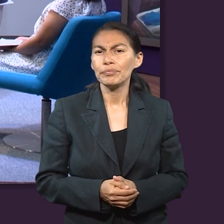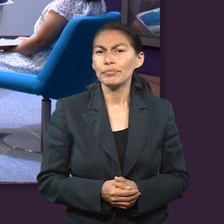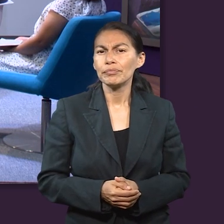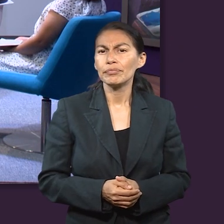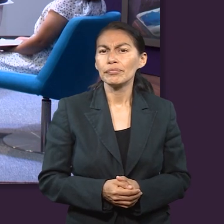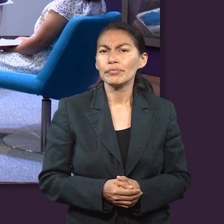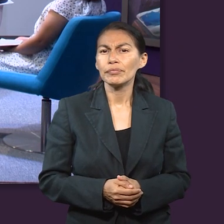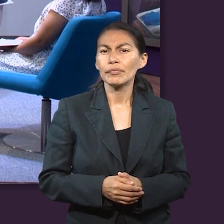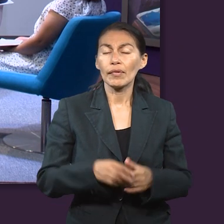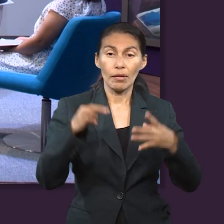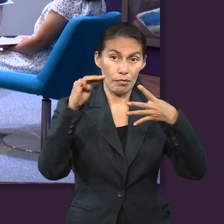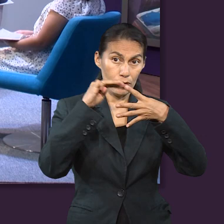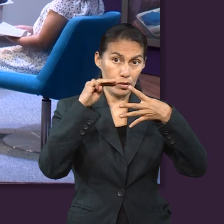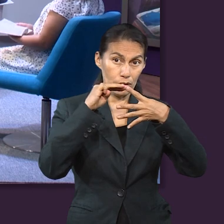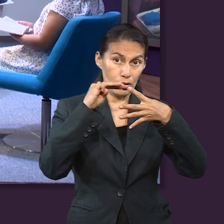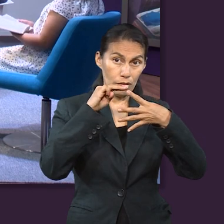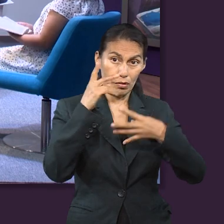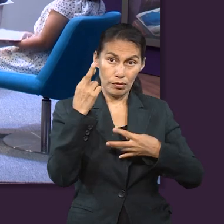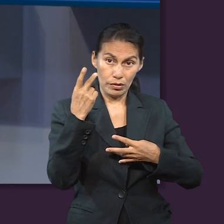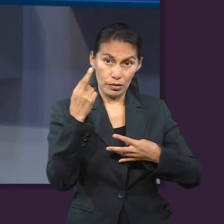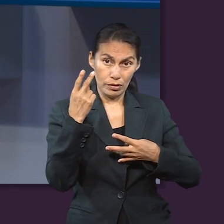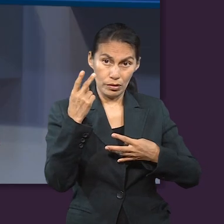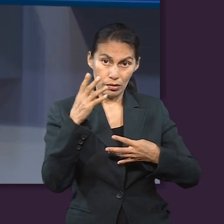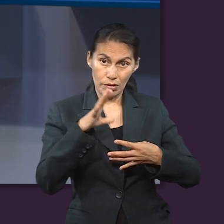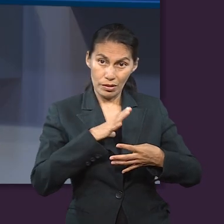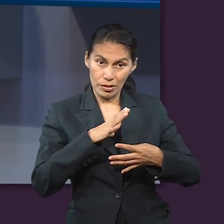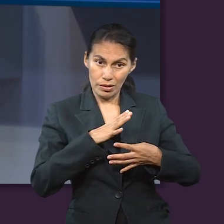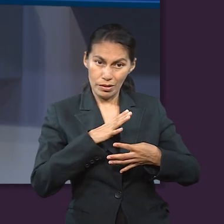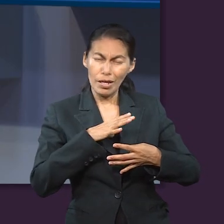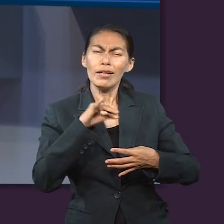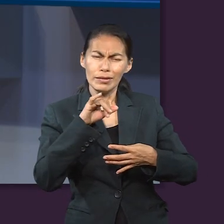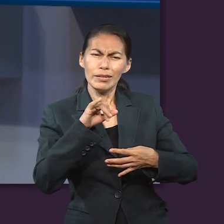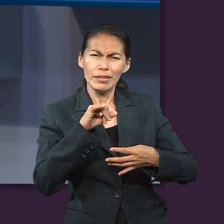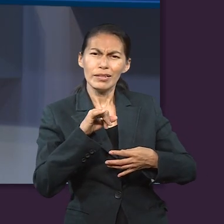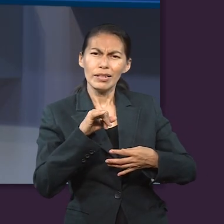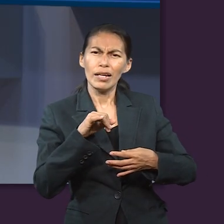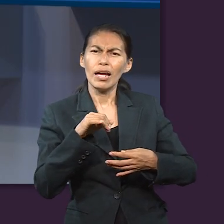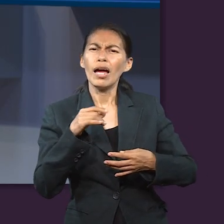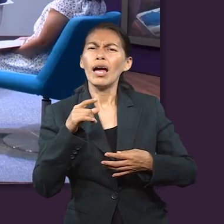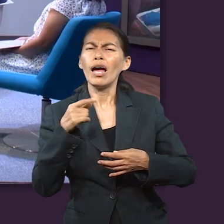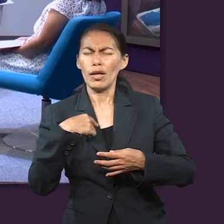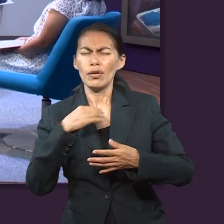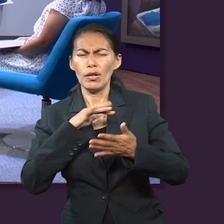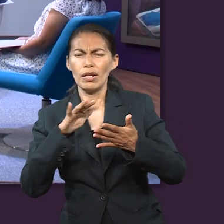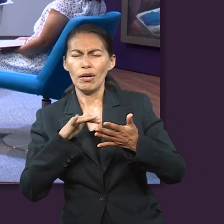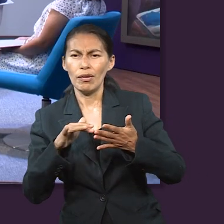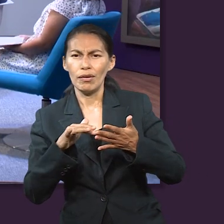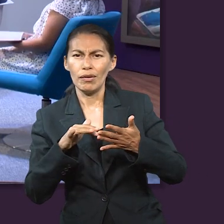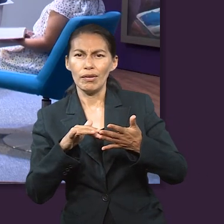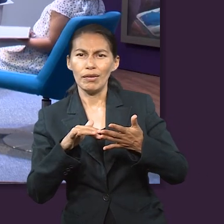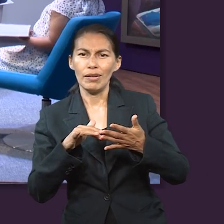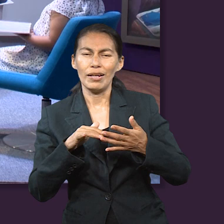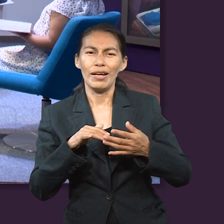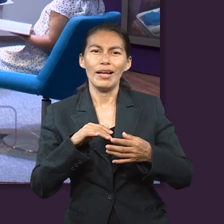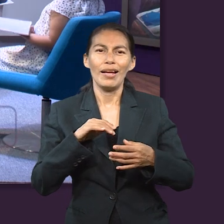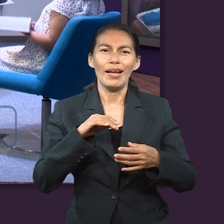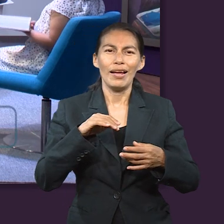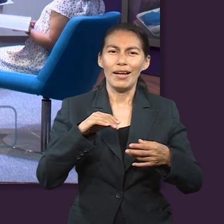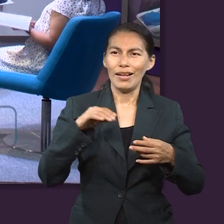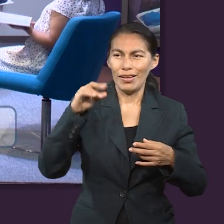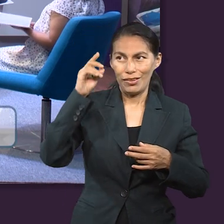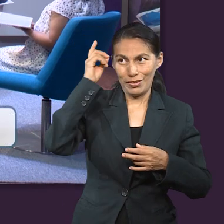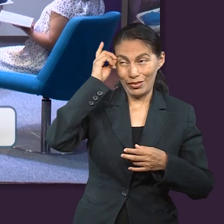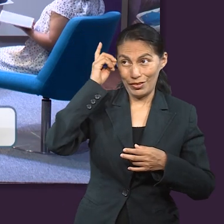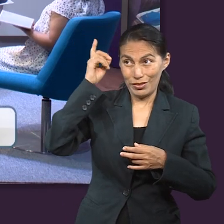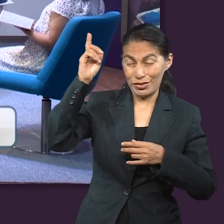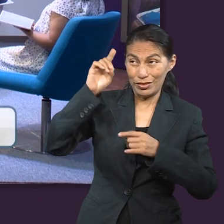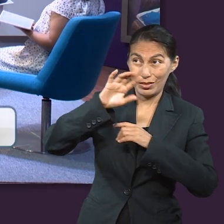Mateo 25, ¿verdad? Sí. ¿Qué me parece si yo leo? Dice, en el reino de